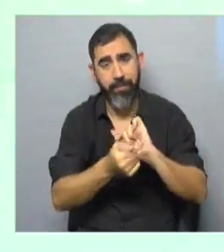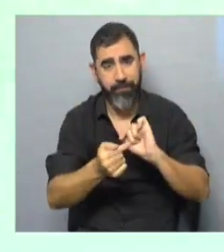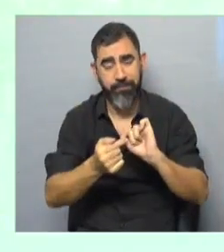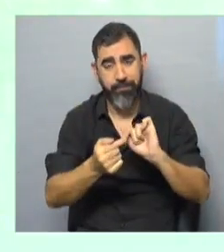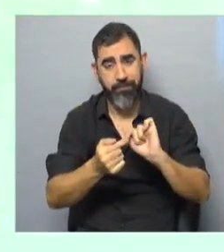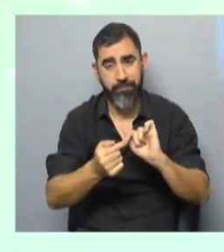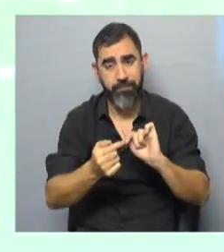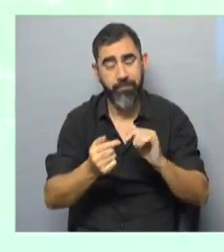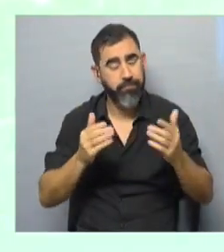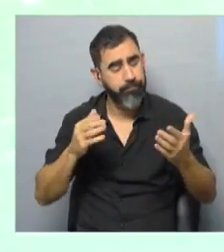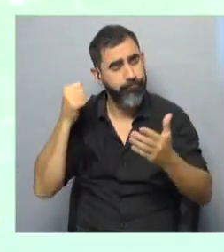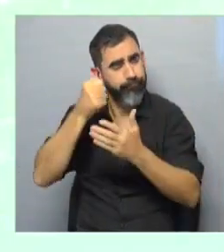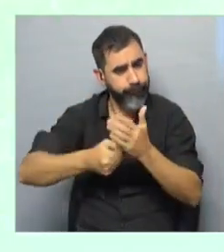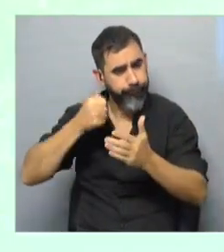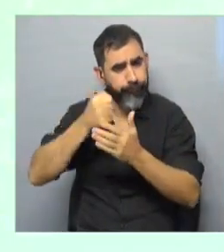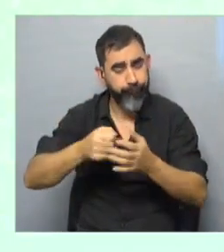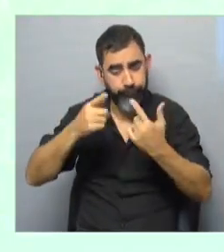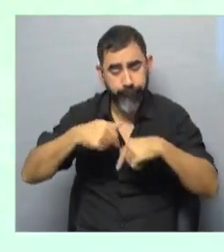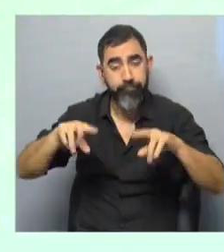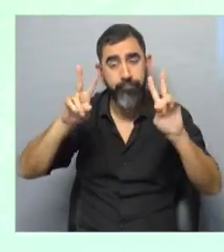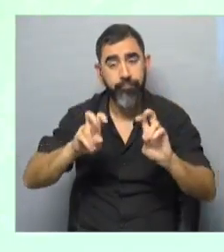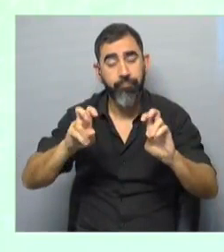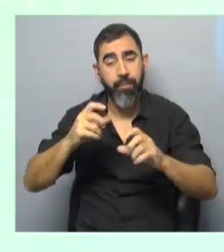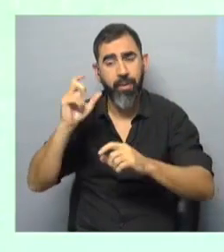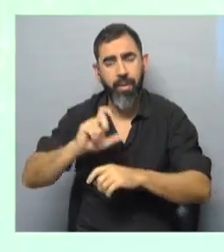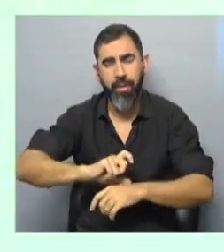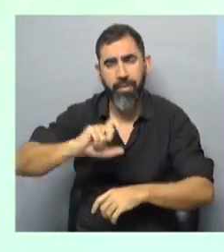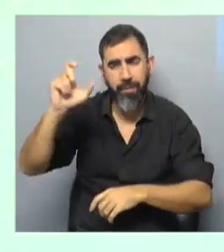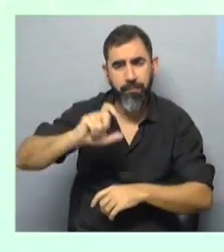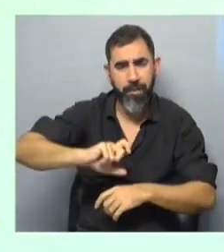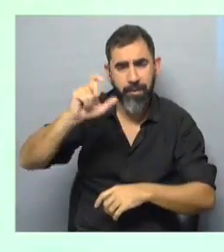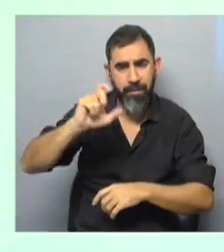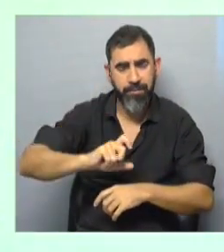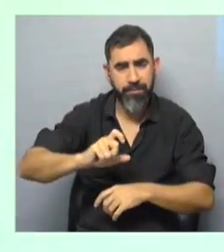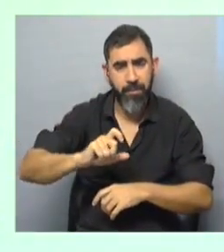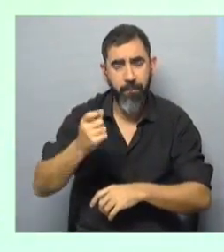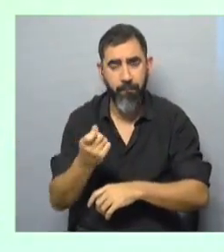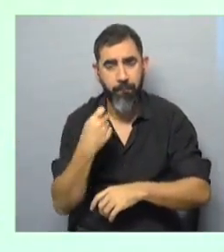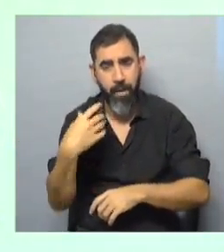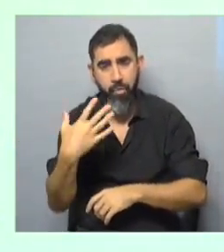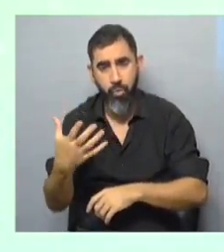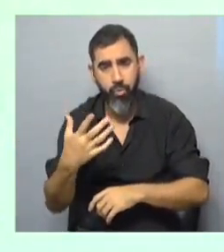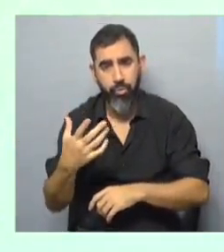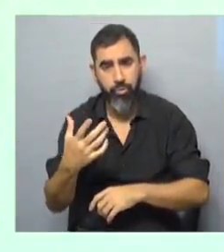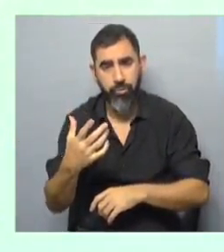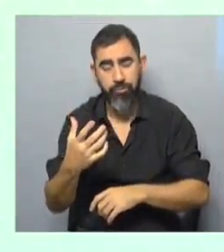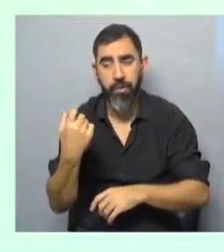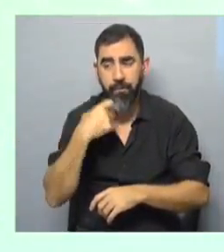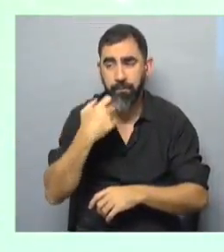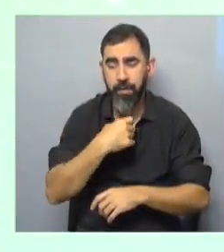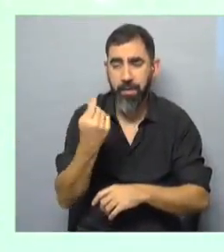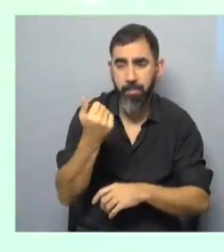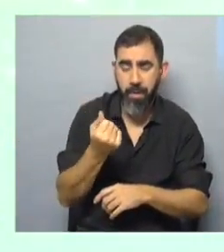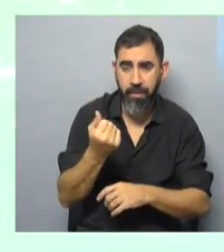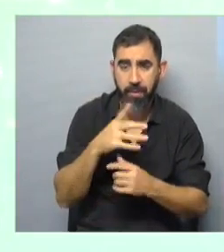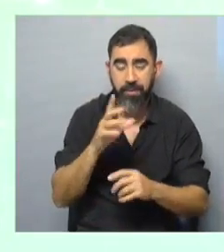Nosotros hemos insistido mucho con los temas de las grandes diferencias que hay entre los precios, lo que significa la carestía, que muchos dicen